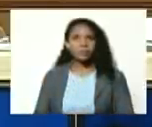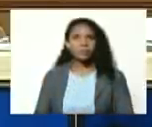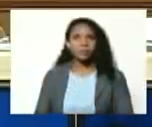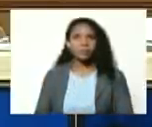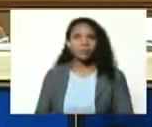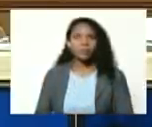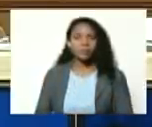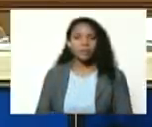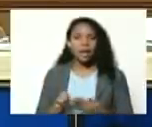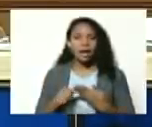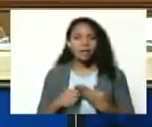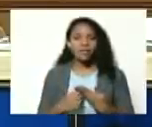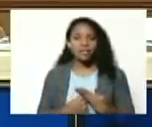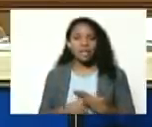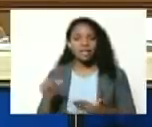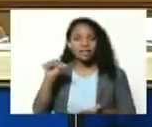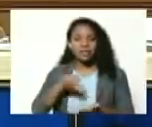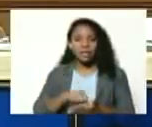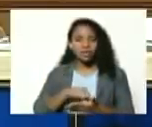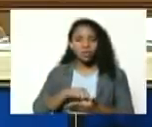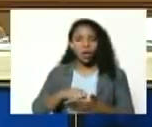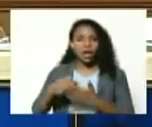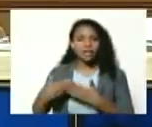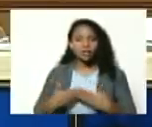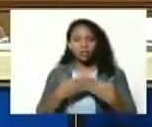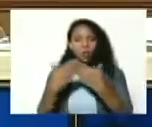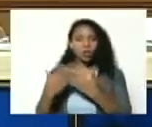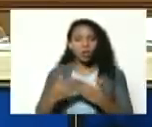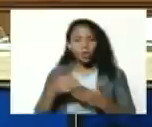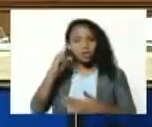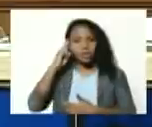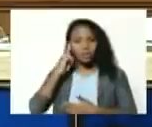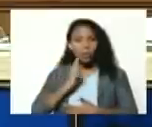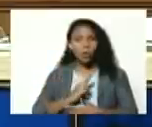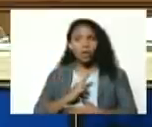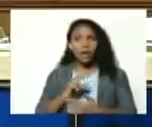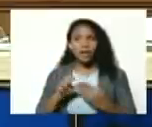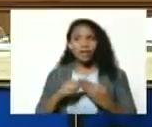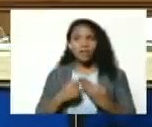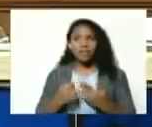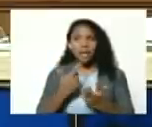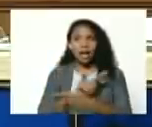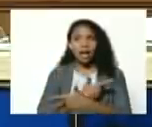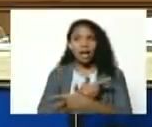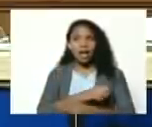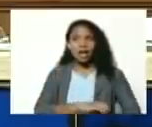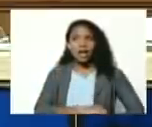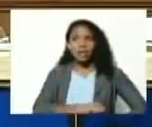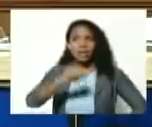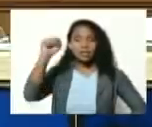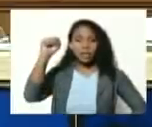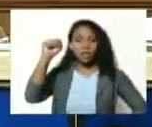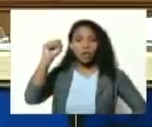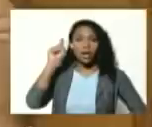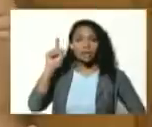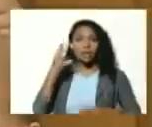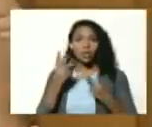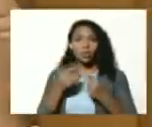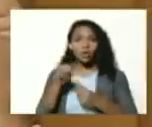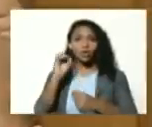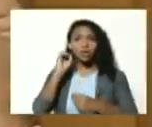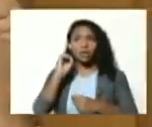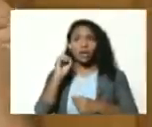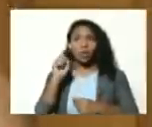la revista del centro de estudio Simón Bolívar la revista Libertador este es el número cero que